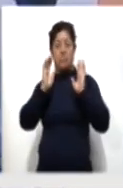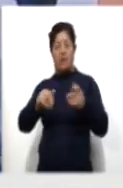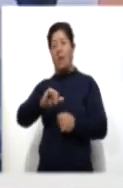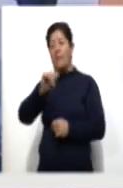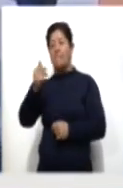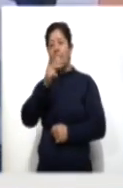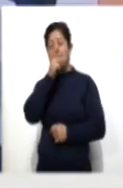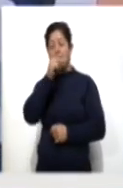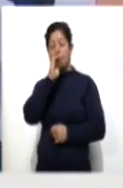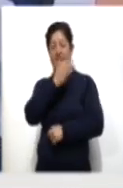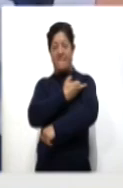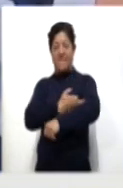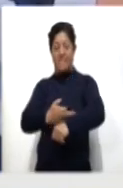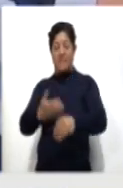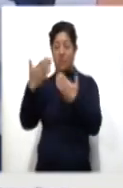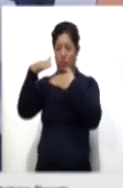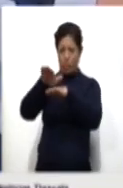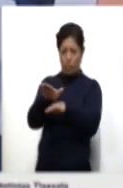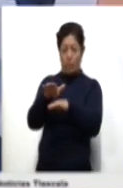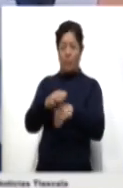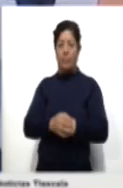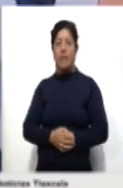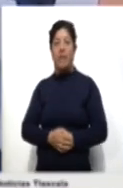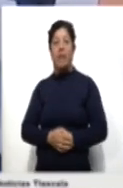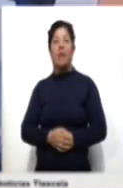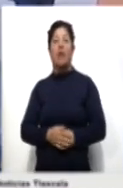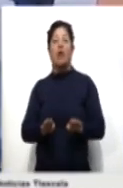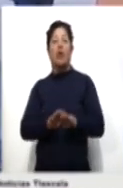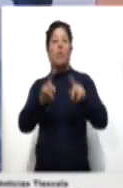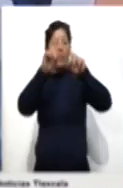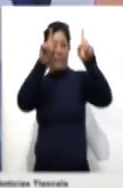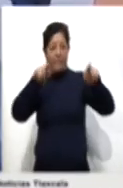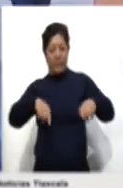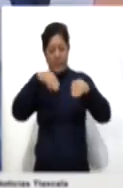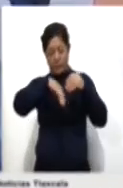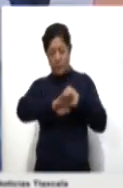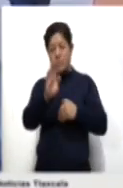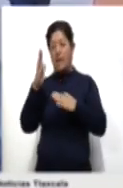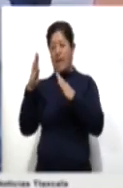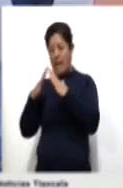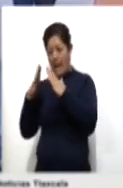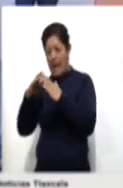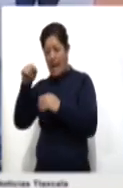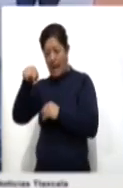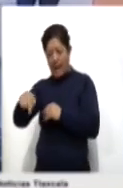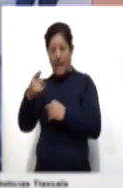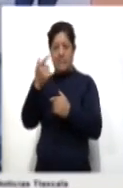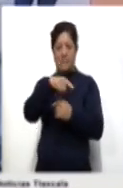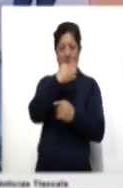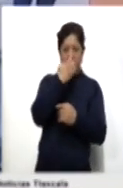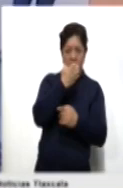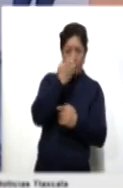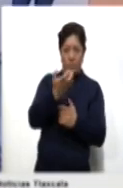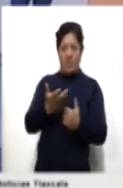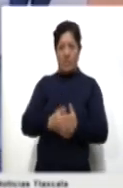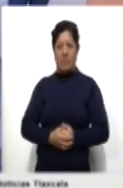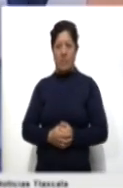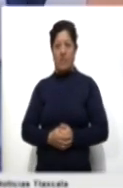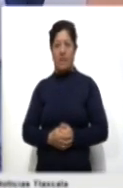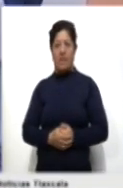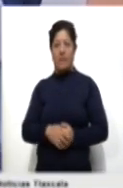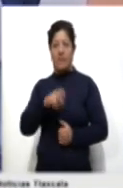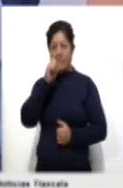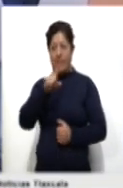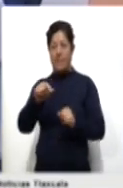familia sobre los filtros, el filtro de casa, el filtro de escuela y el filtro